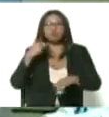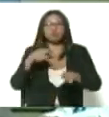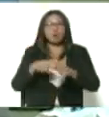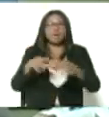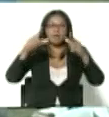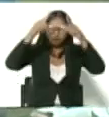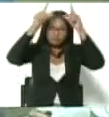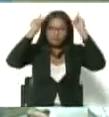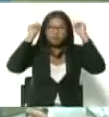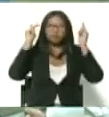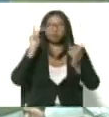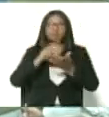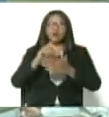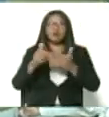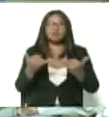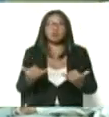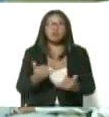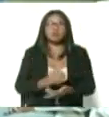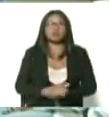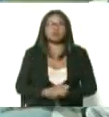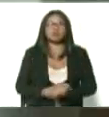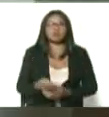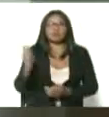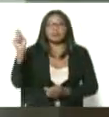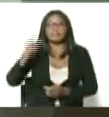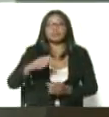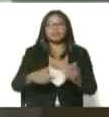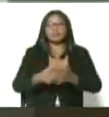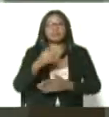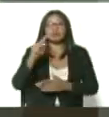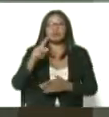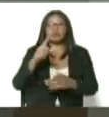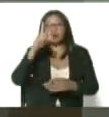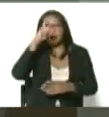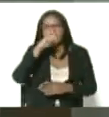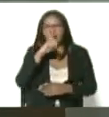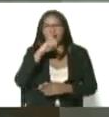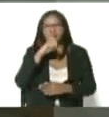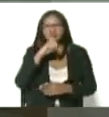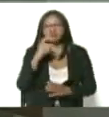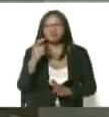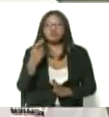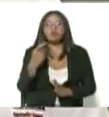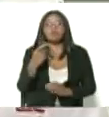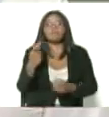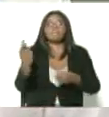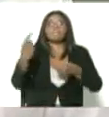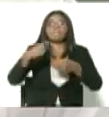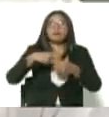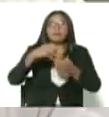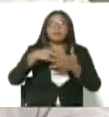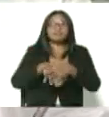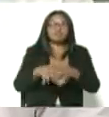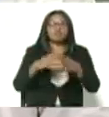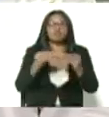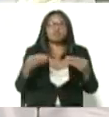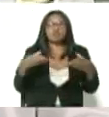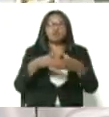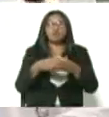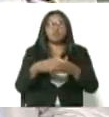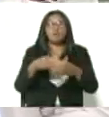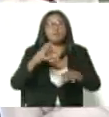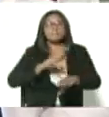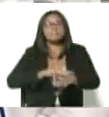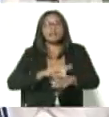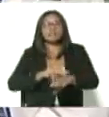enfermero, que ha estado durante meses, más de un año, internados en el hospital, atendiendo casi todo el equipo médico